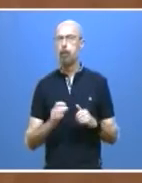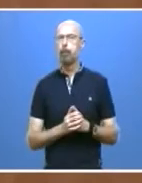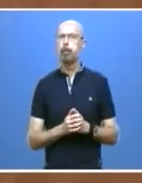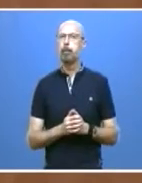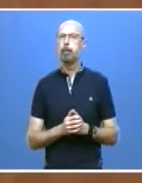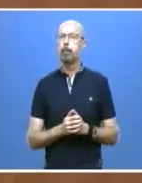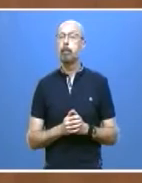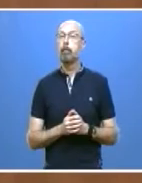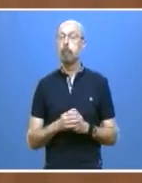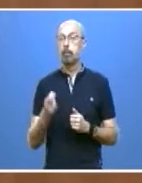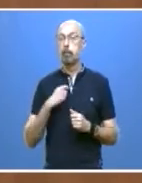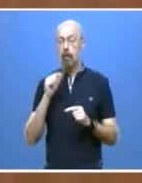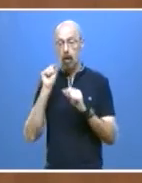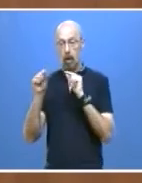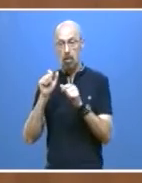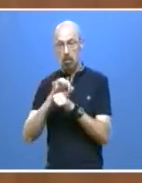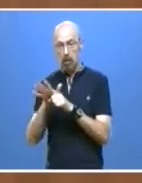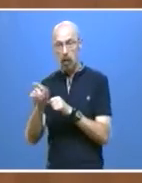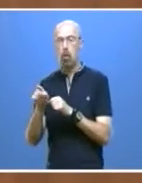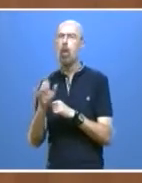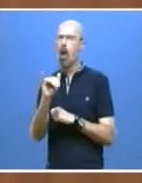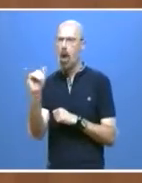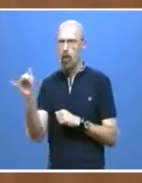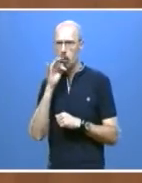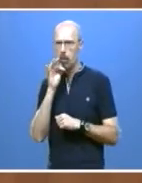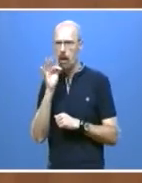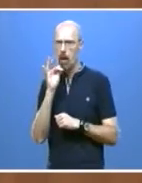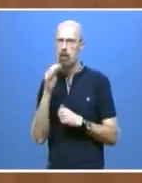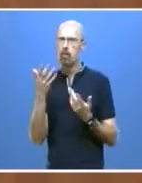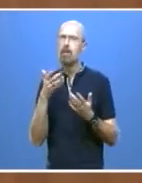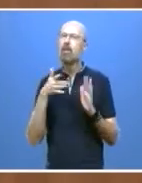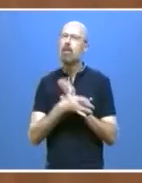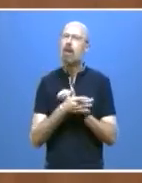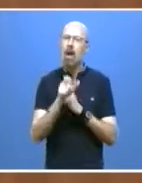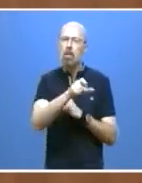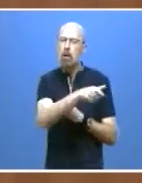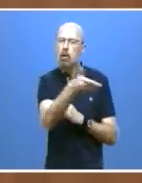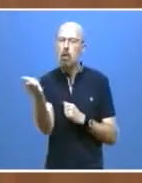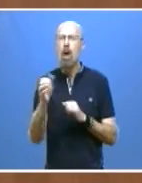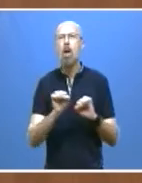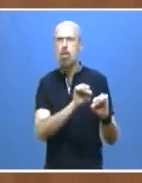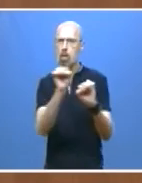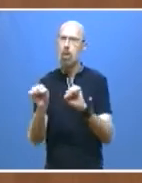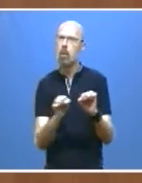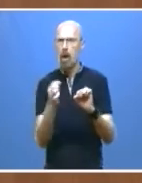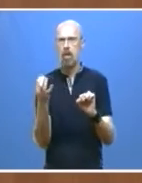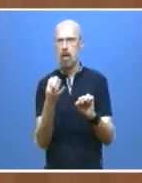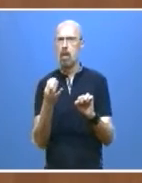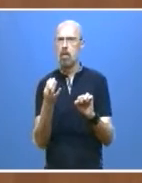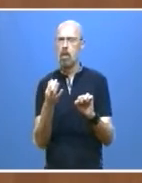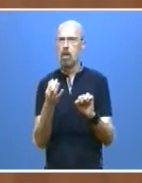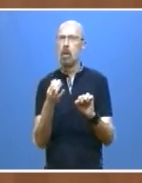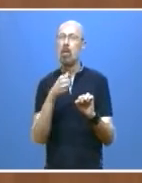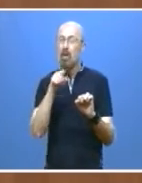el virus está entre nosotros. Hay que proteger a la población porque estamos sufriendo la mayor crisis